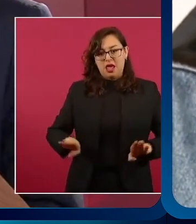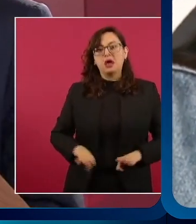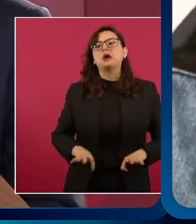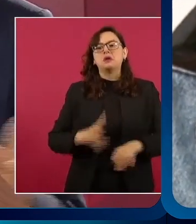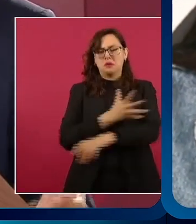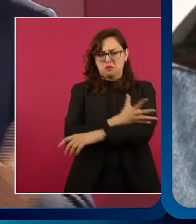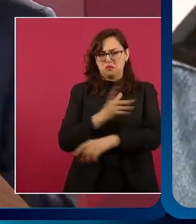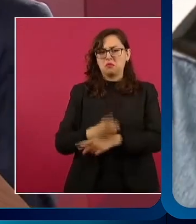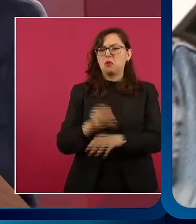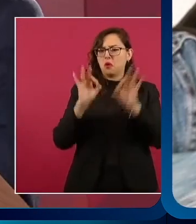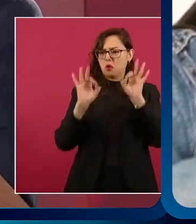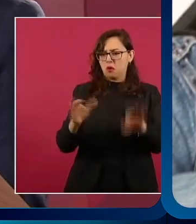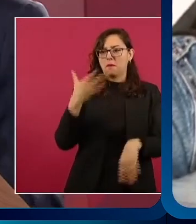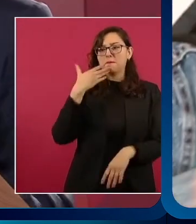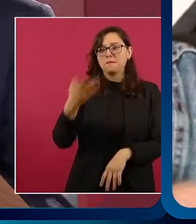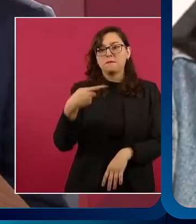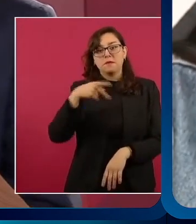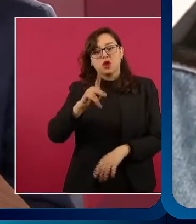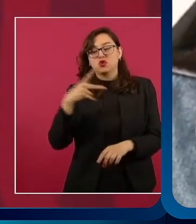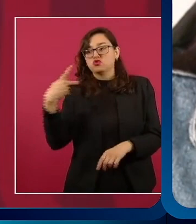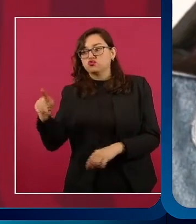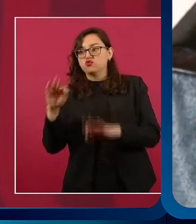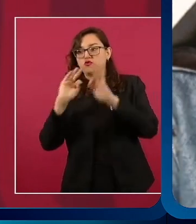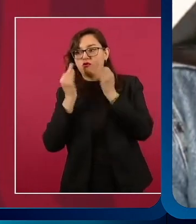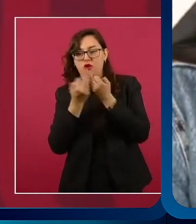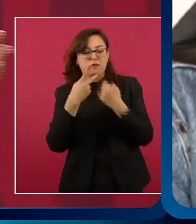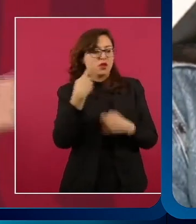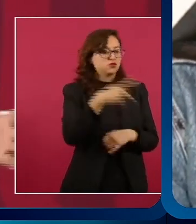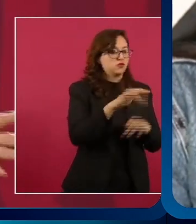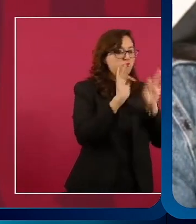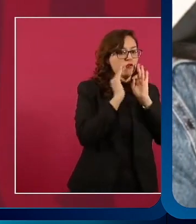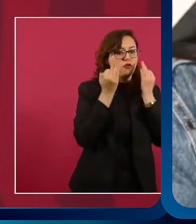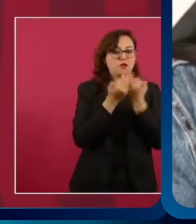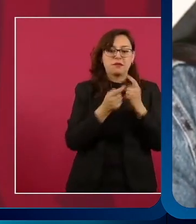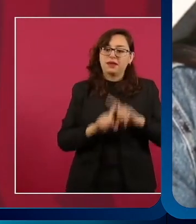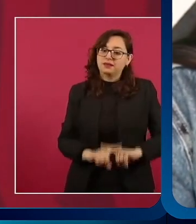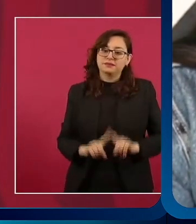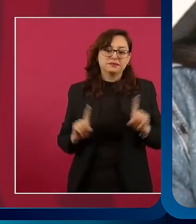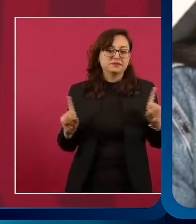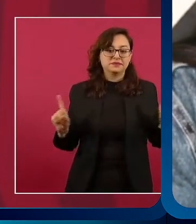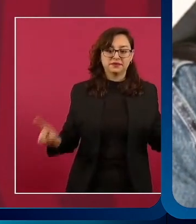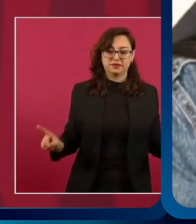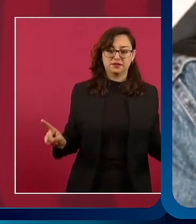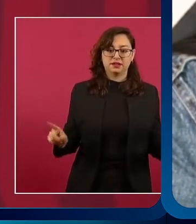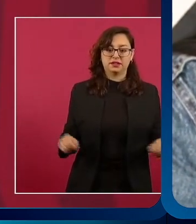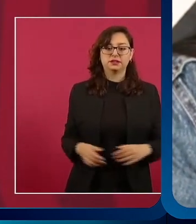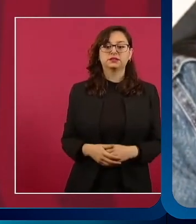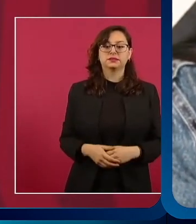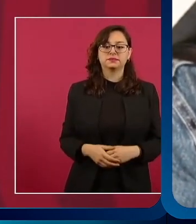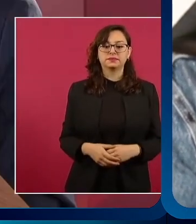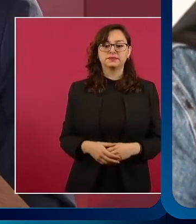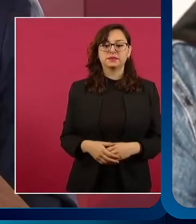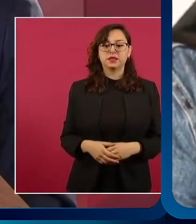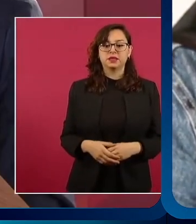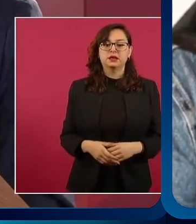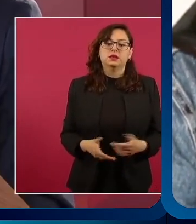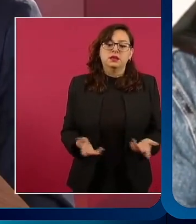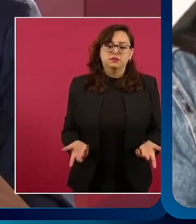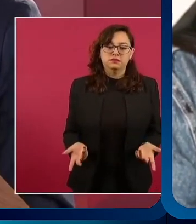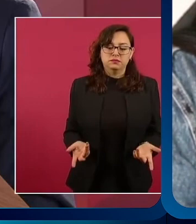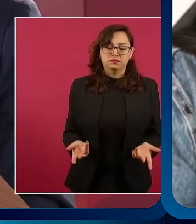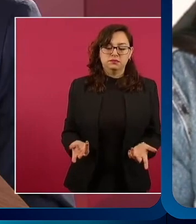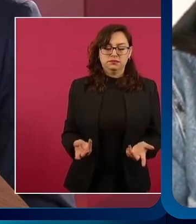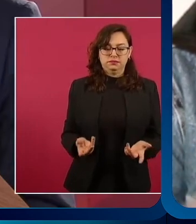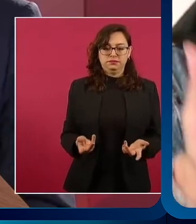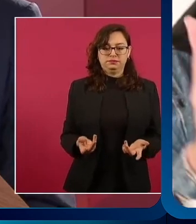el Ejecutivo es el que manda los dineros y la Cámara de Diputados es quien aprueba la ley de ingresos. Así que arrancamos